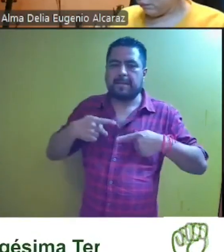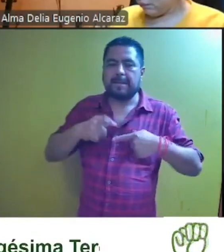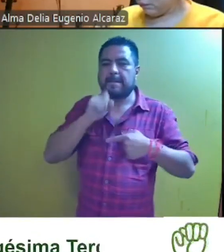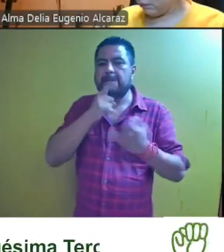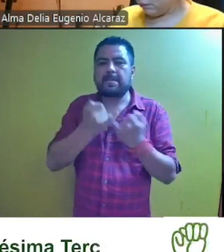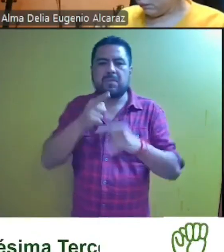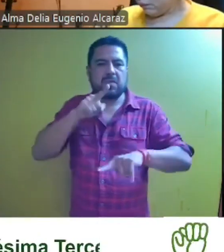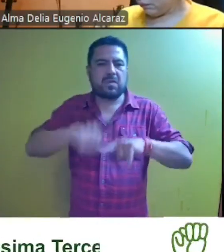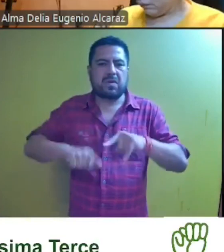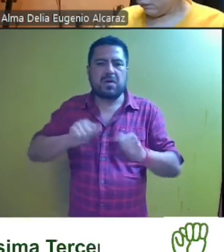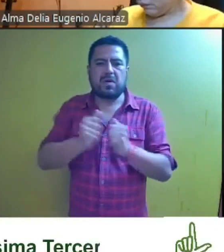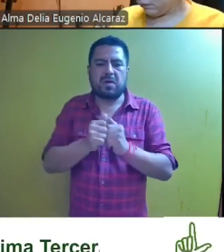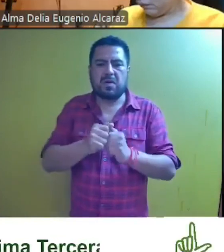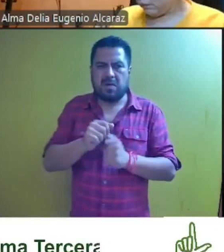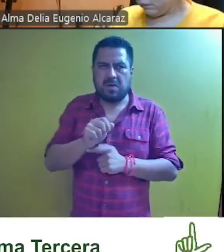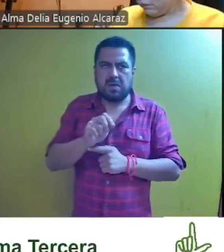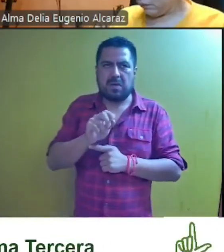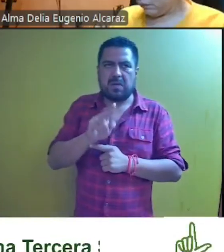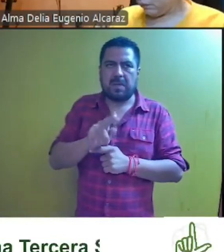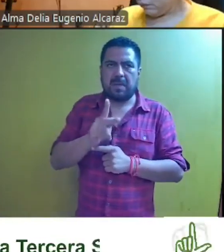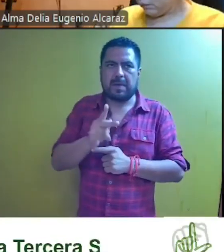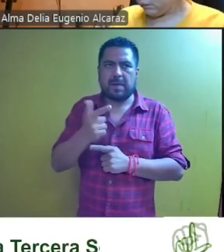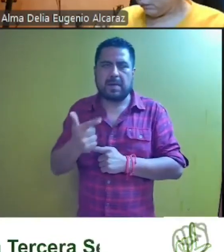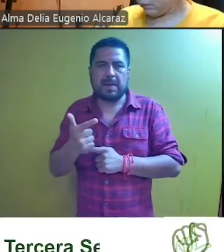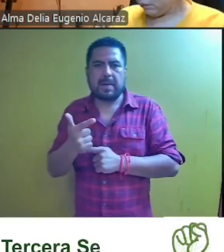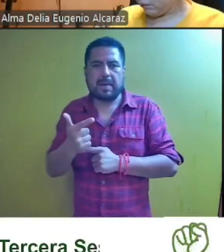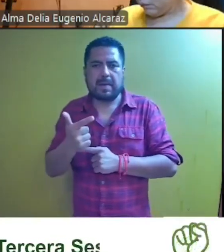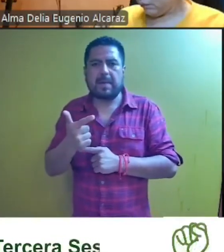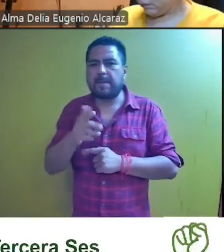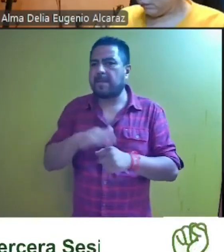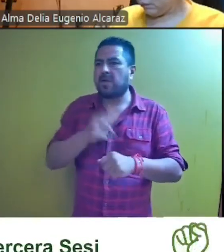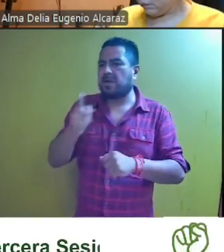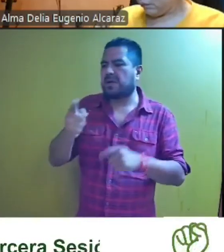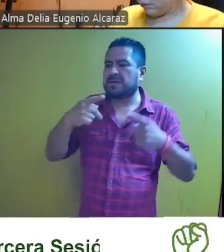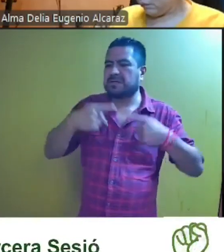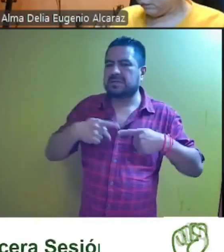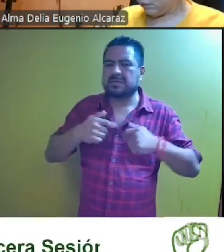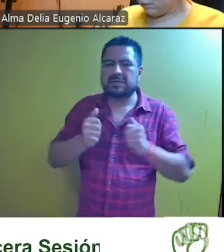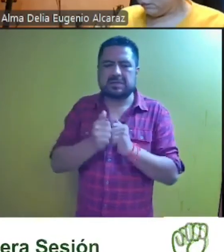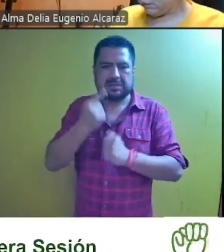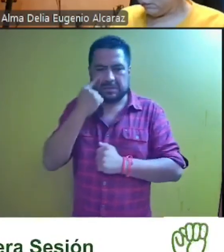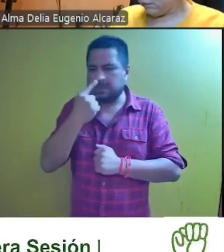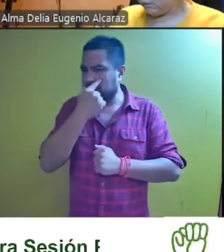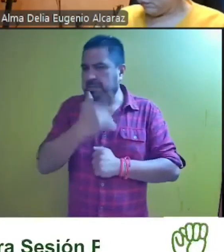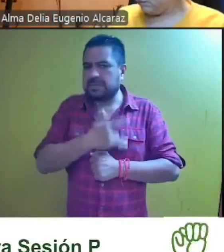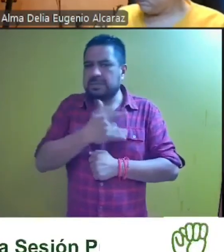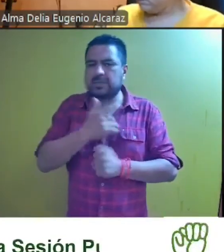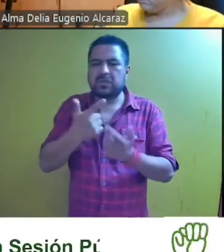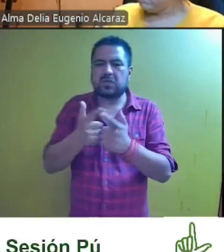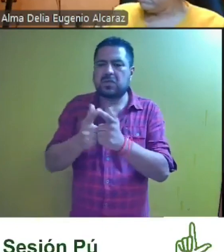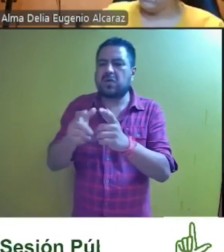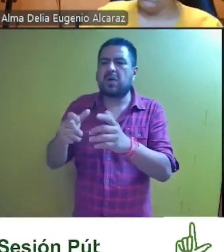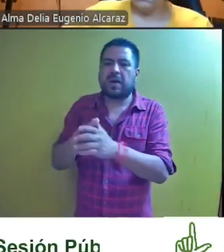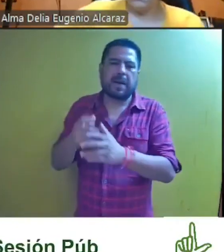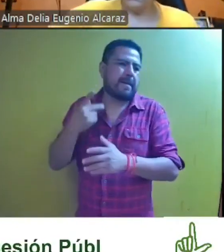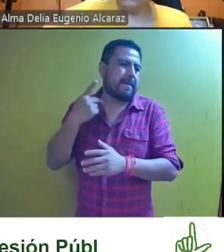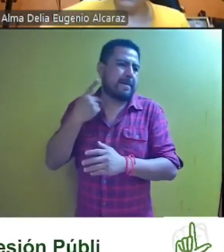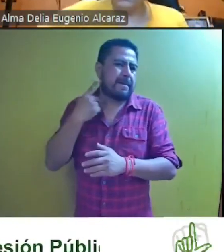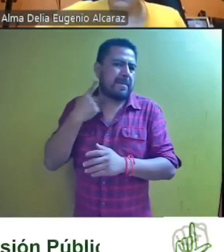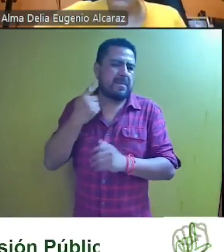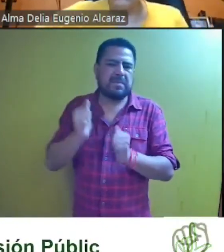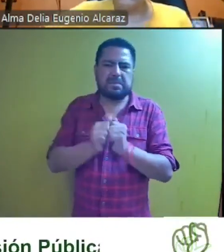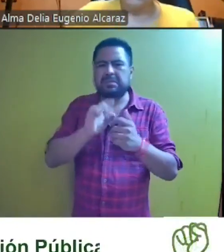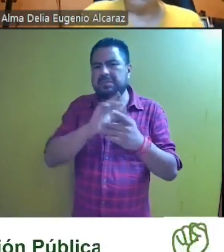inexistencia de VPG en su perjuicio porque la actora basa sus pretensiones en el asunto intrapartidario en